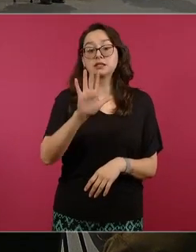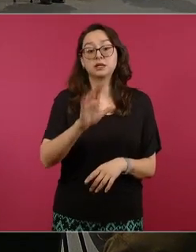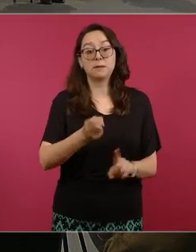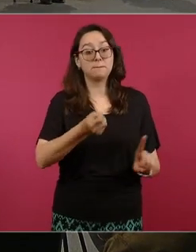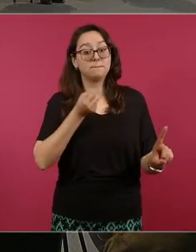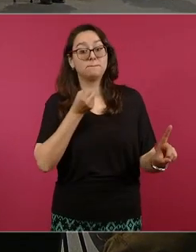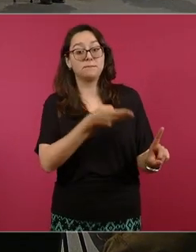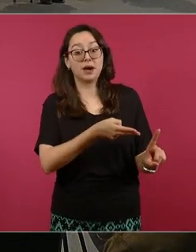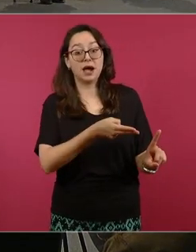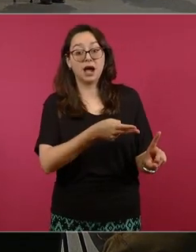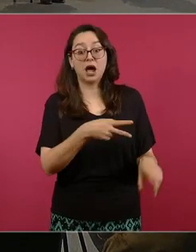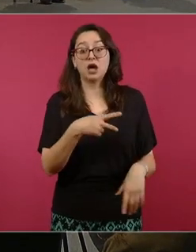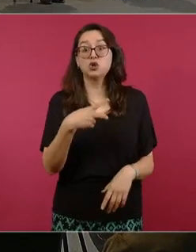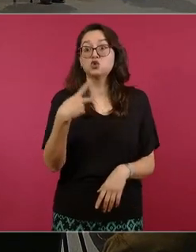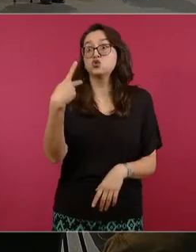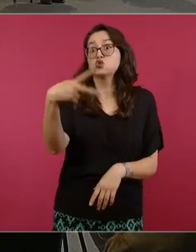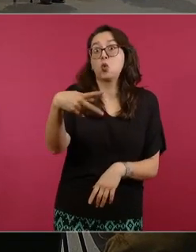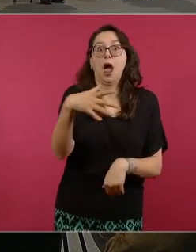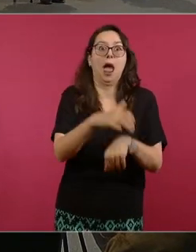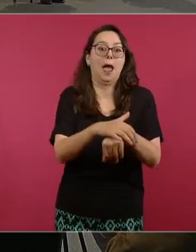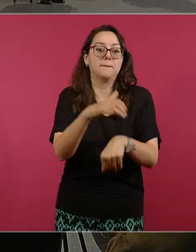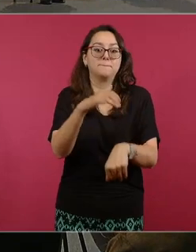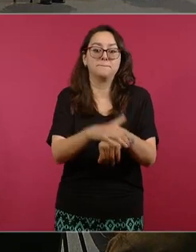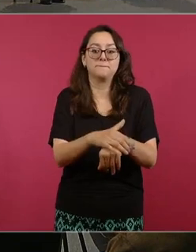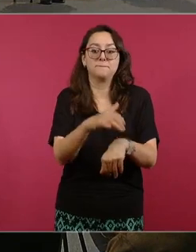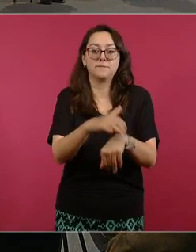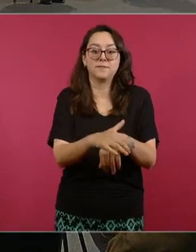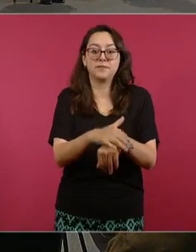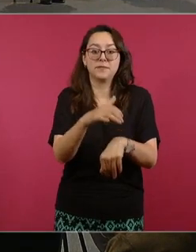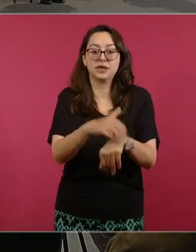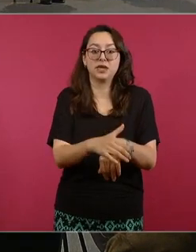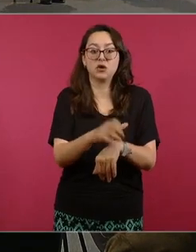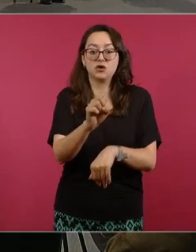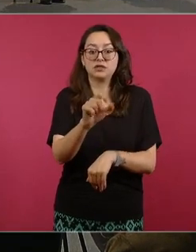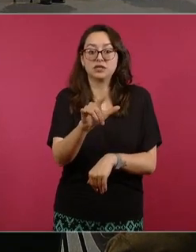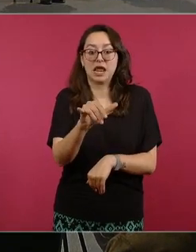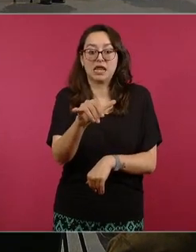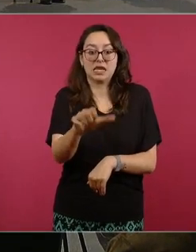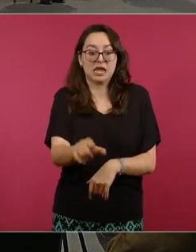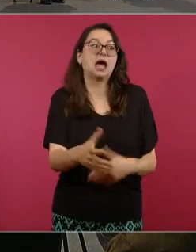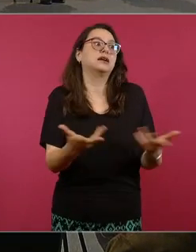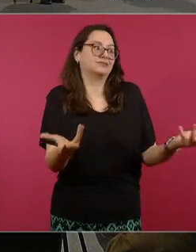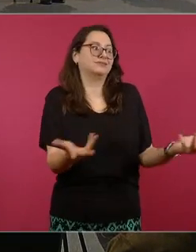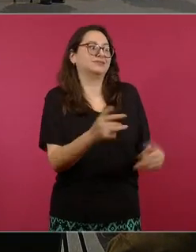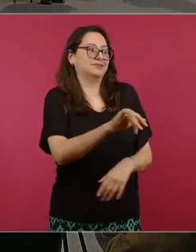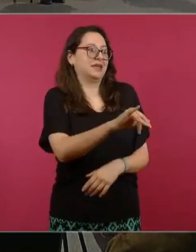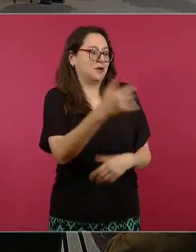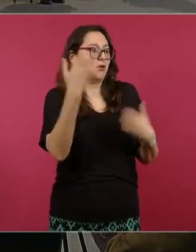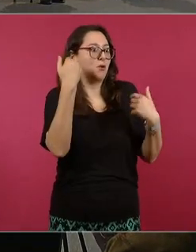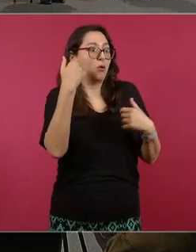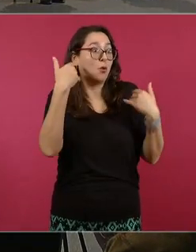su amigo a su amigo salinas pliego salinas pliego imagínense